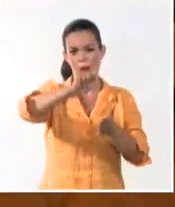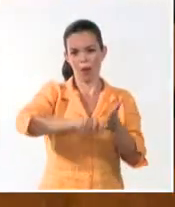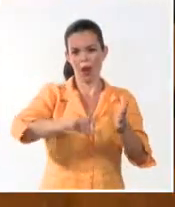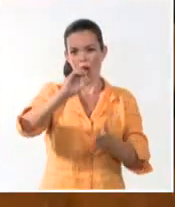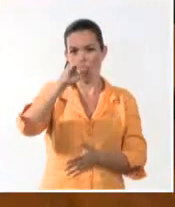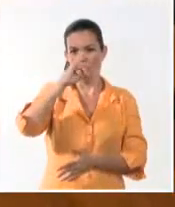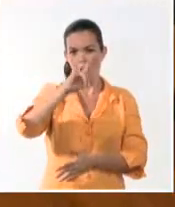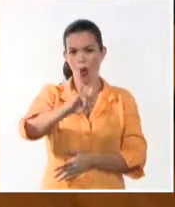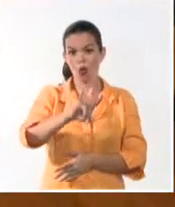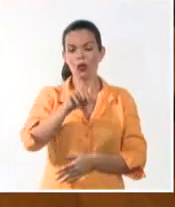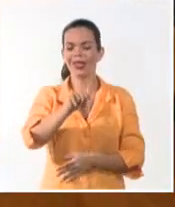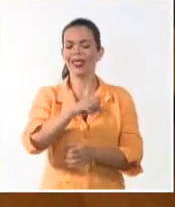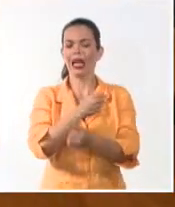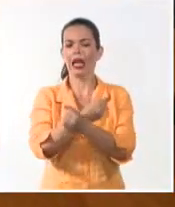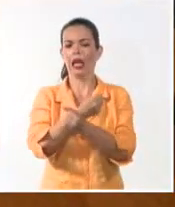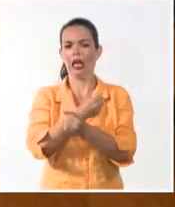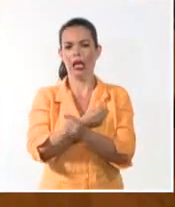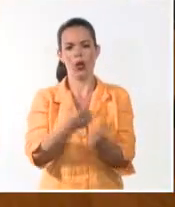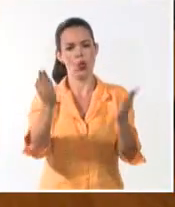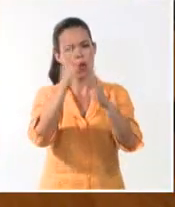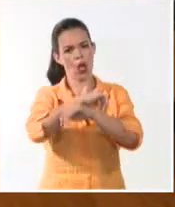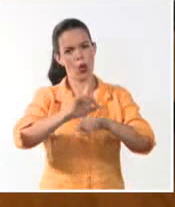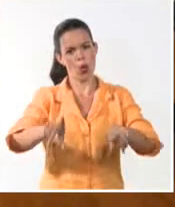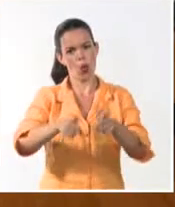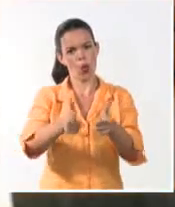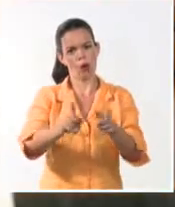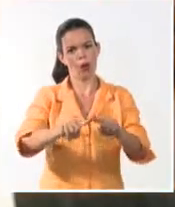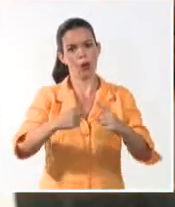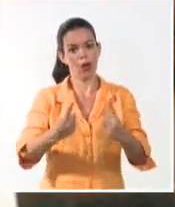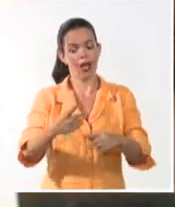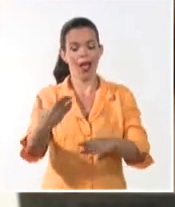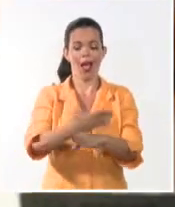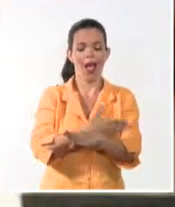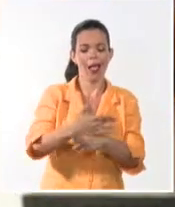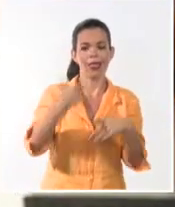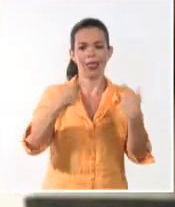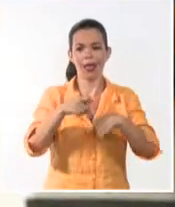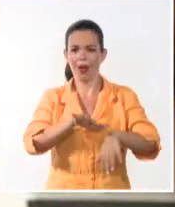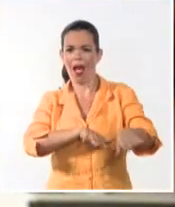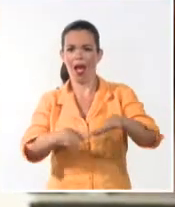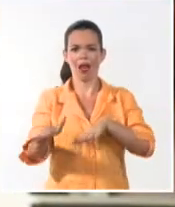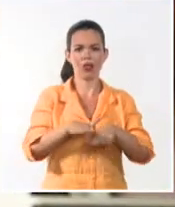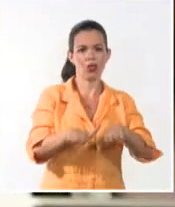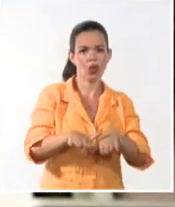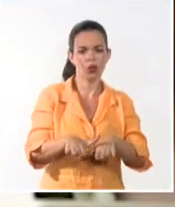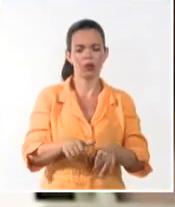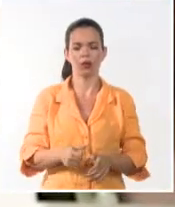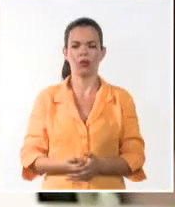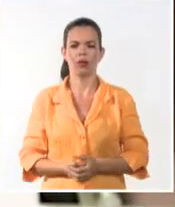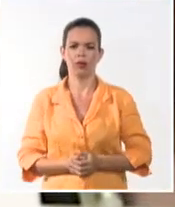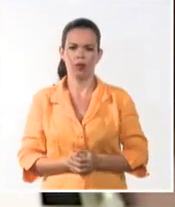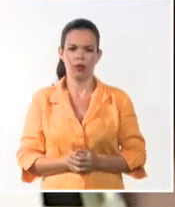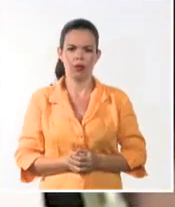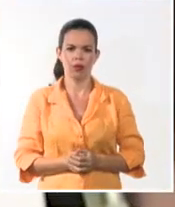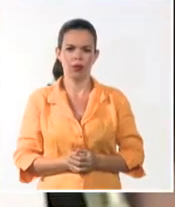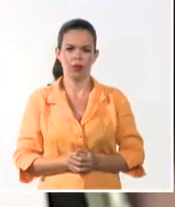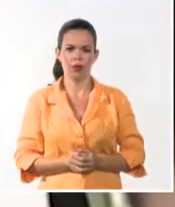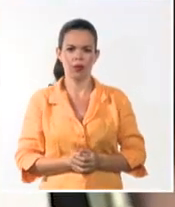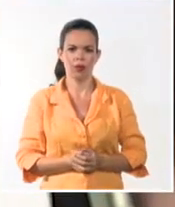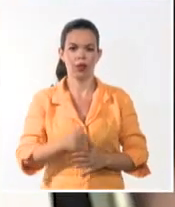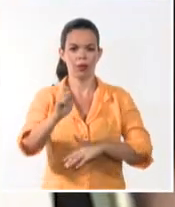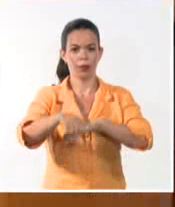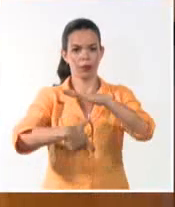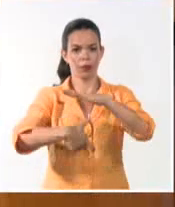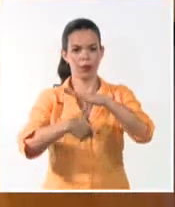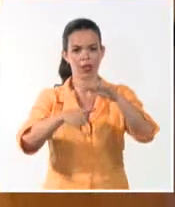encuentran en riesgo de no cumplirse a menos que se ejecuten acciones decisivas para recuperar la senda correcta. La vicesecretaria general